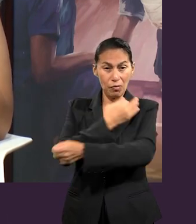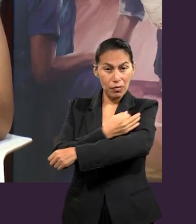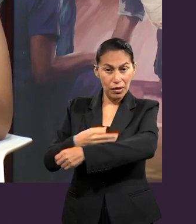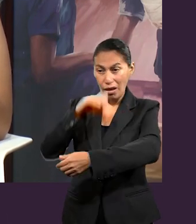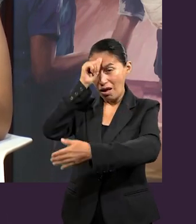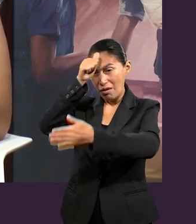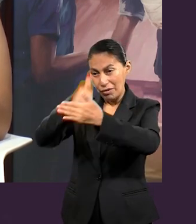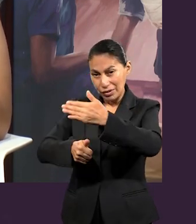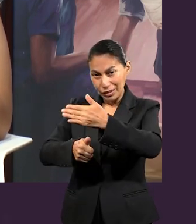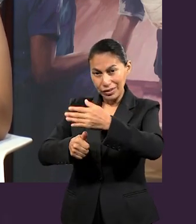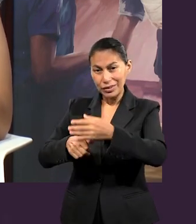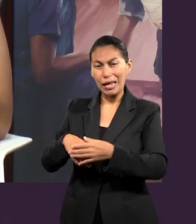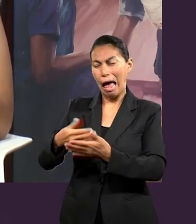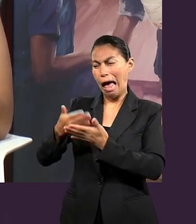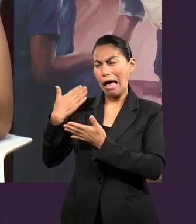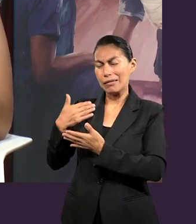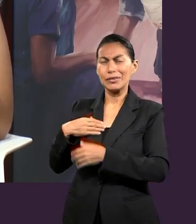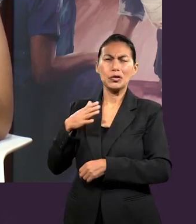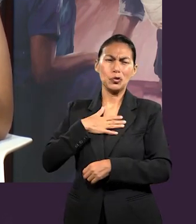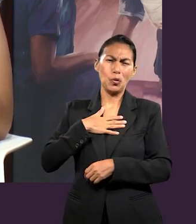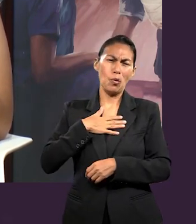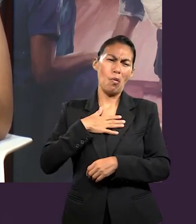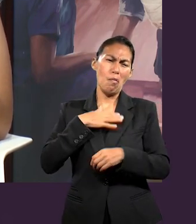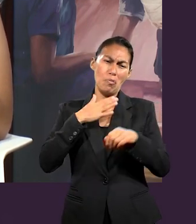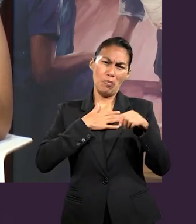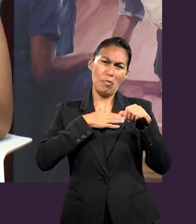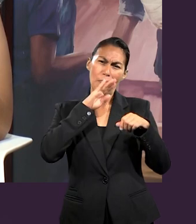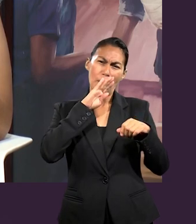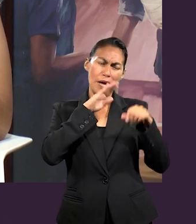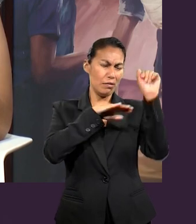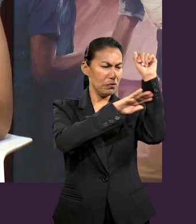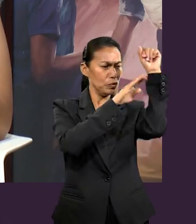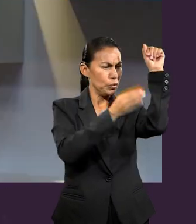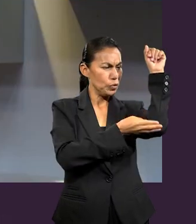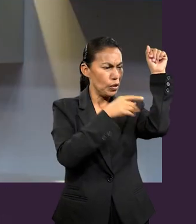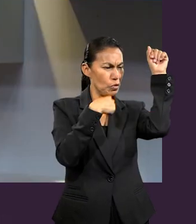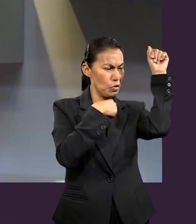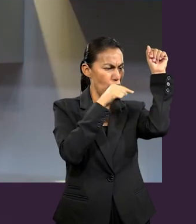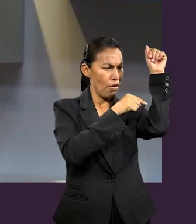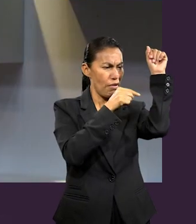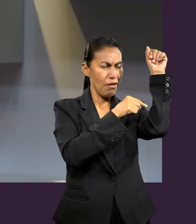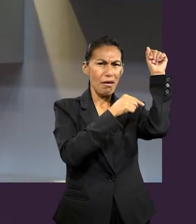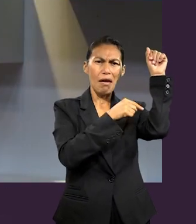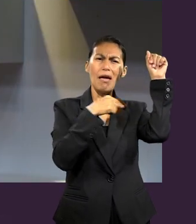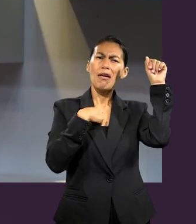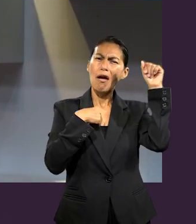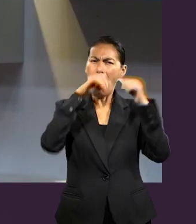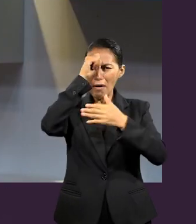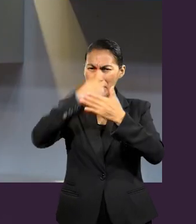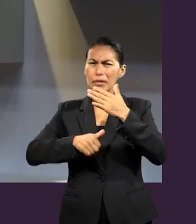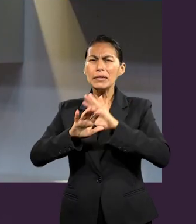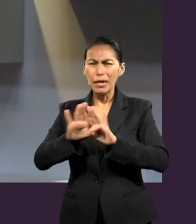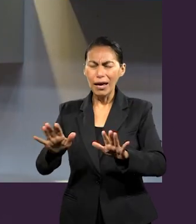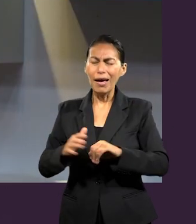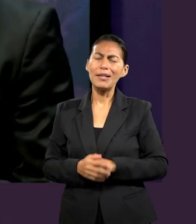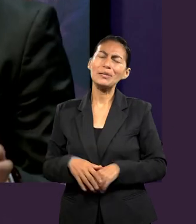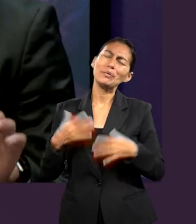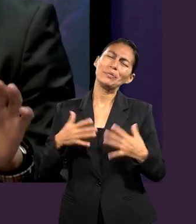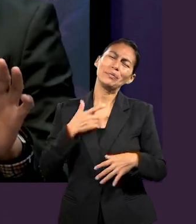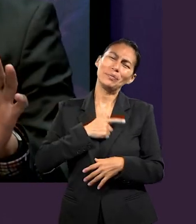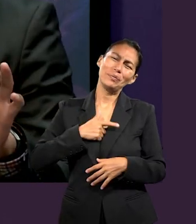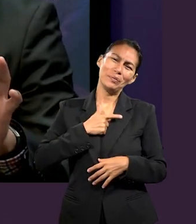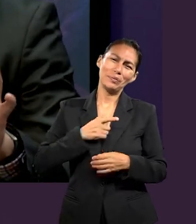Evangelio ya había llegado allí desde que yo estaba en el vientre, ¿verdad? Qué bueno, qué bueno. A me llama mucho la atención